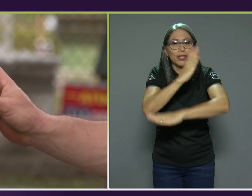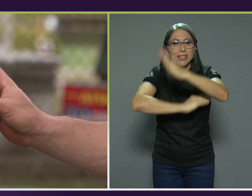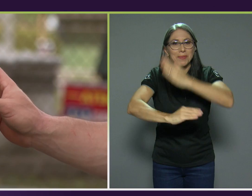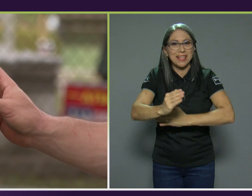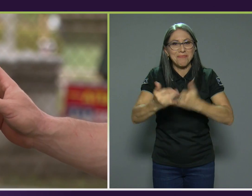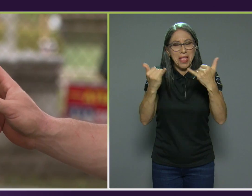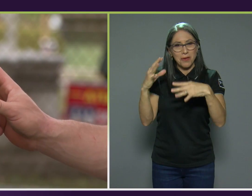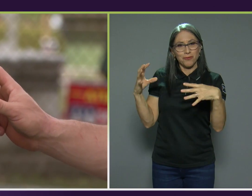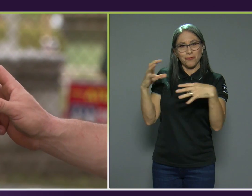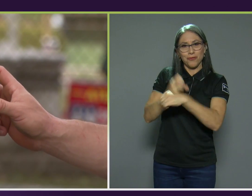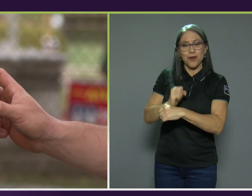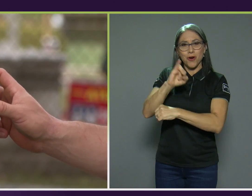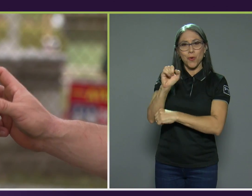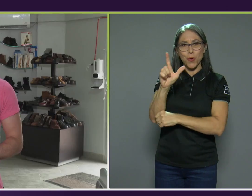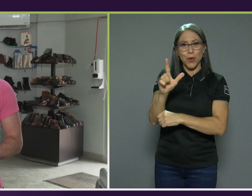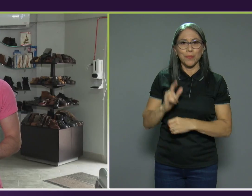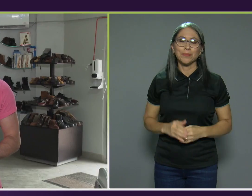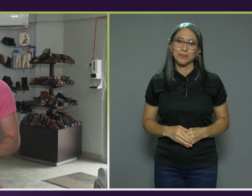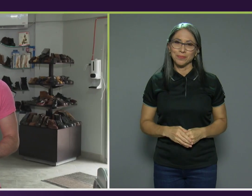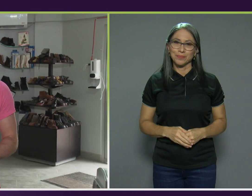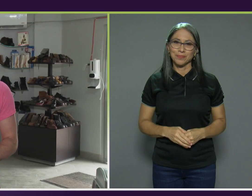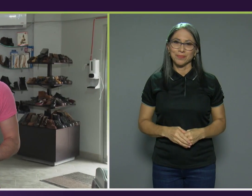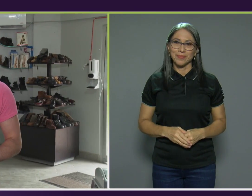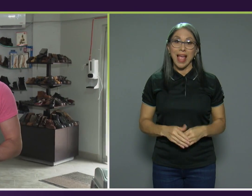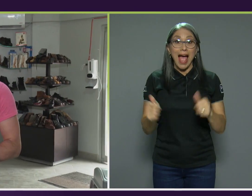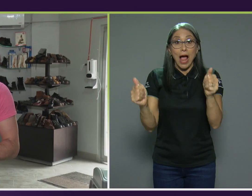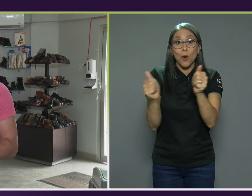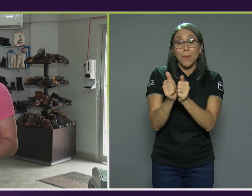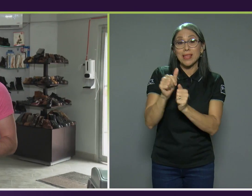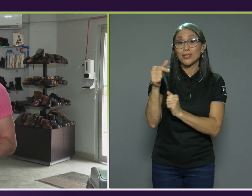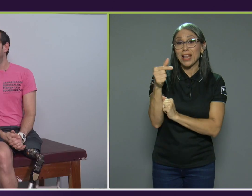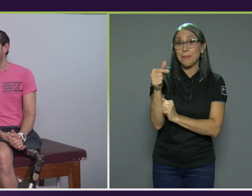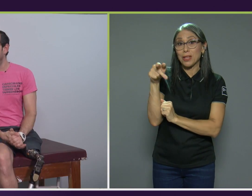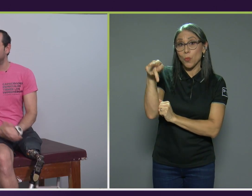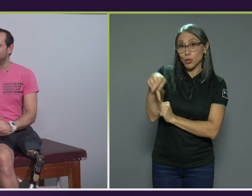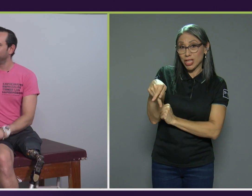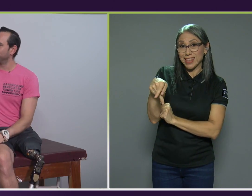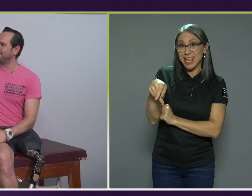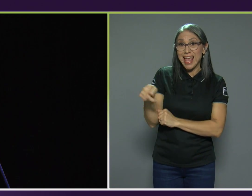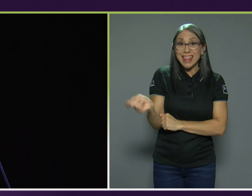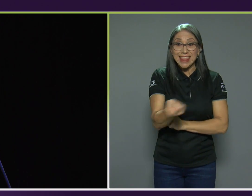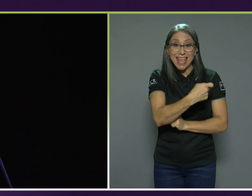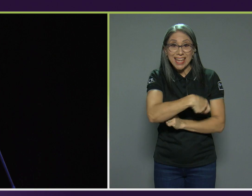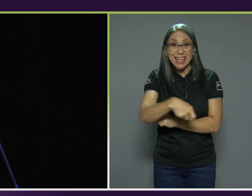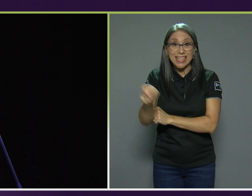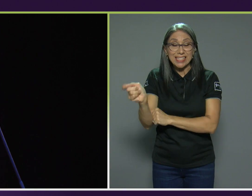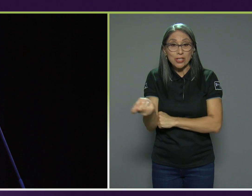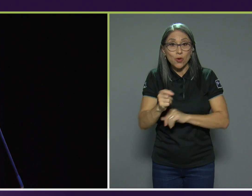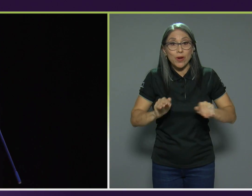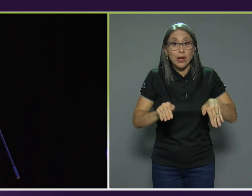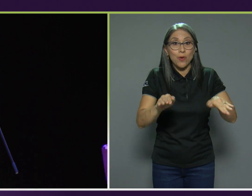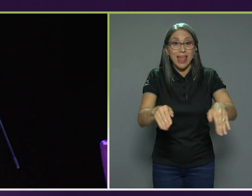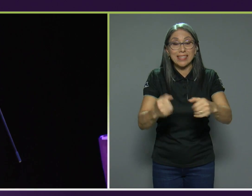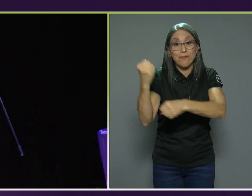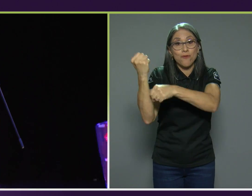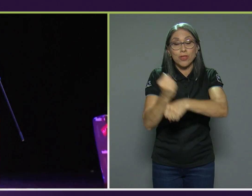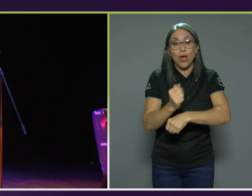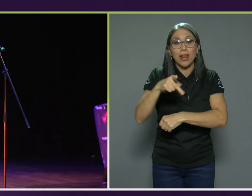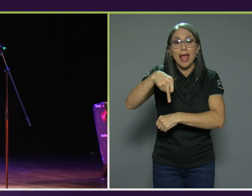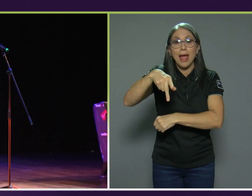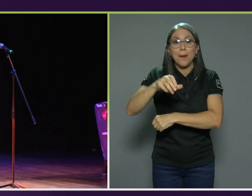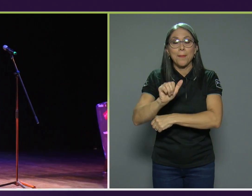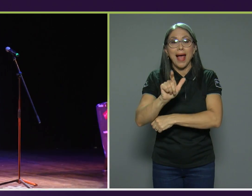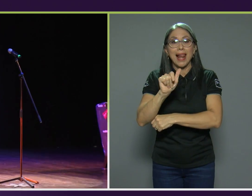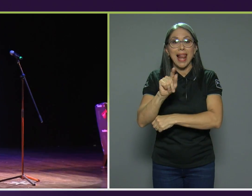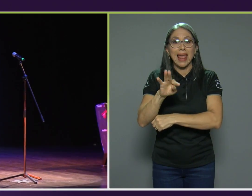es nuestro resumen de julio. Acompañamos a Gilberto Pochet, tenista sobre ruedas y fundador de Palante, a conocer los